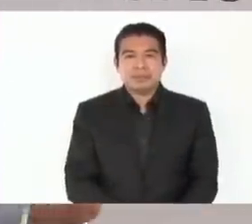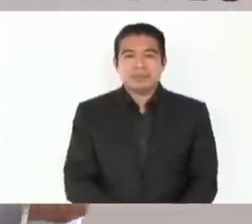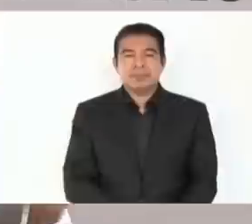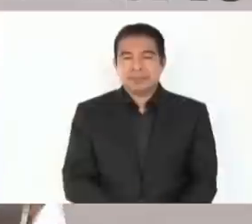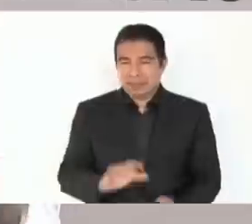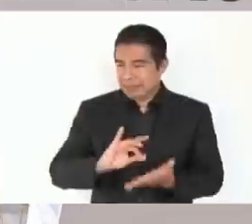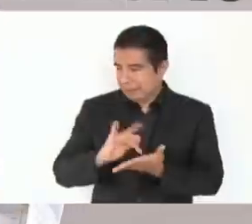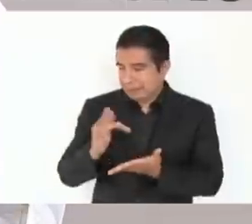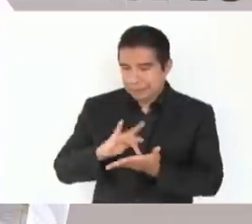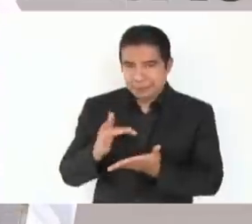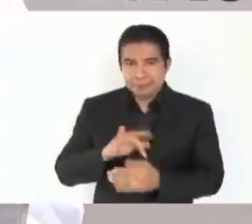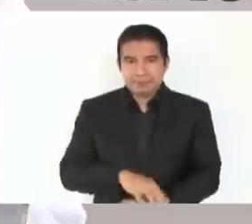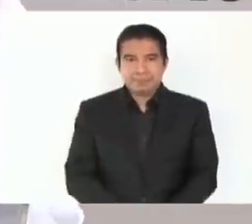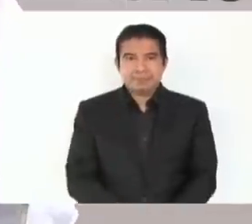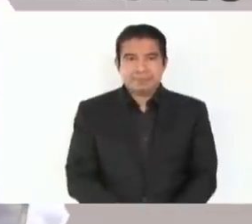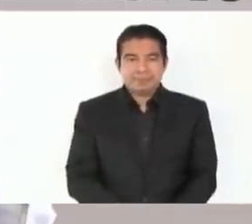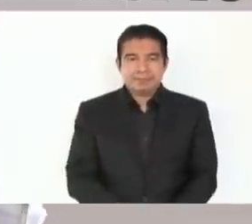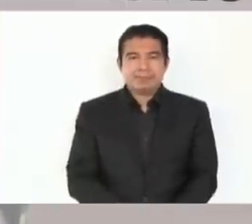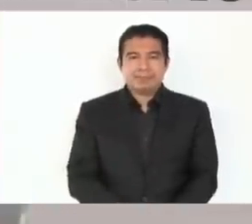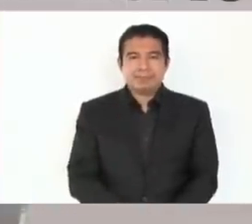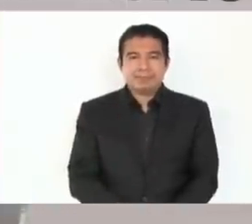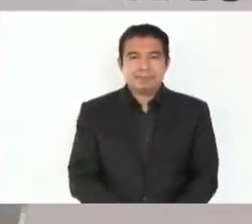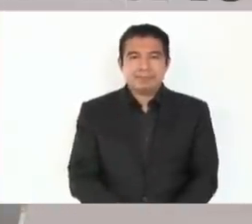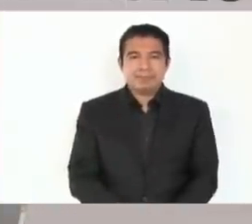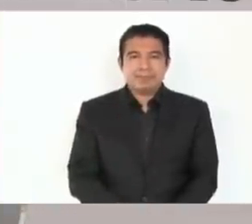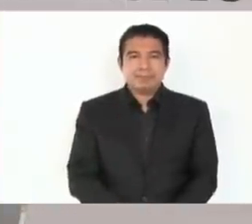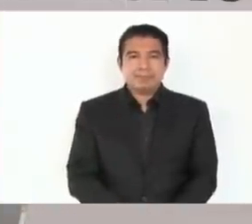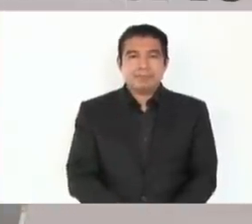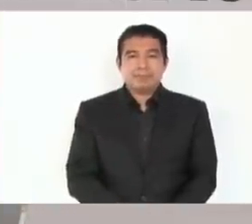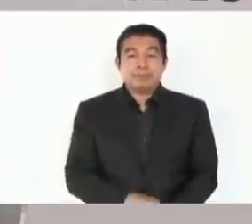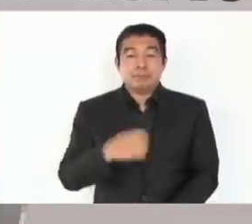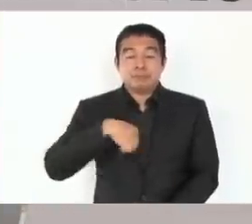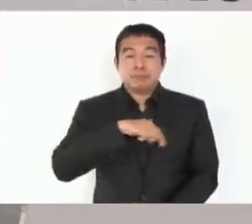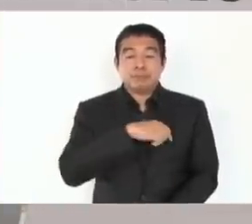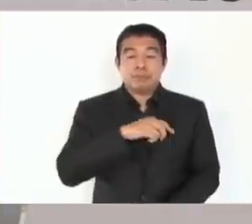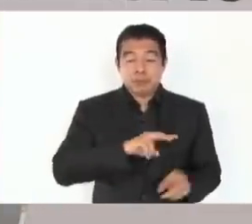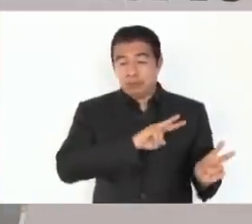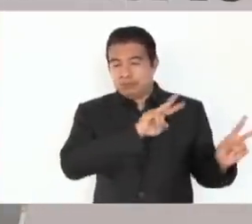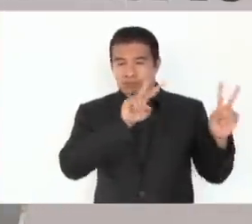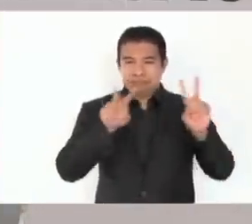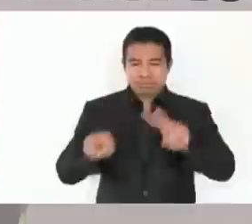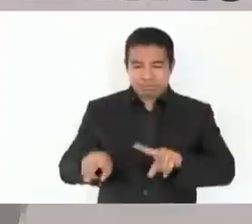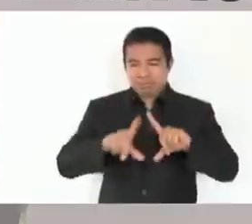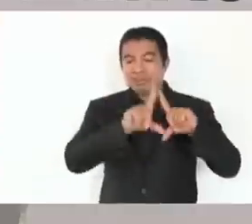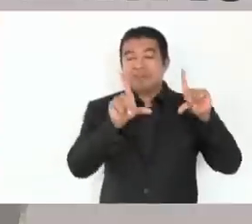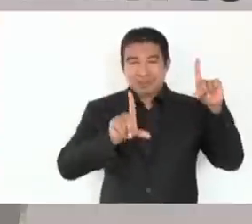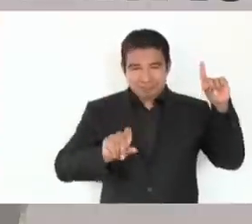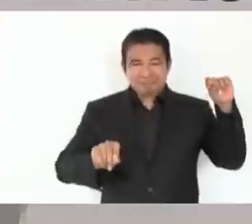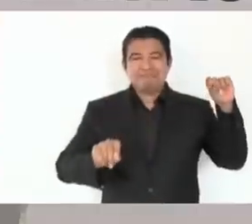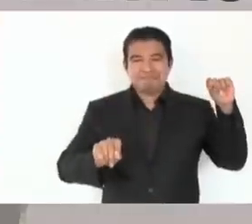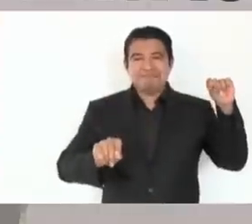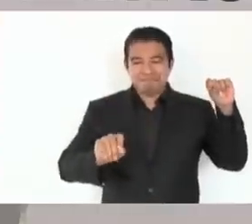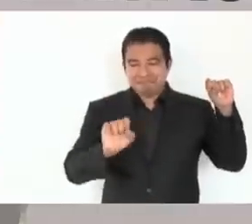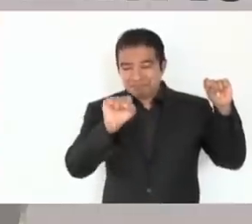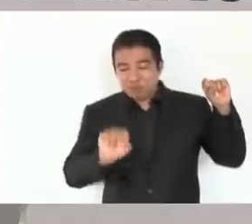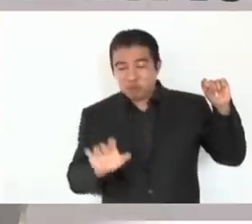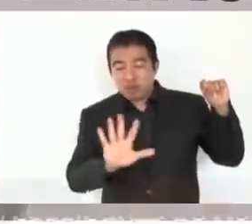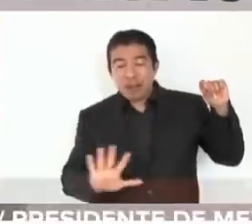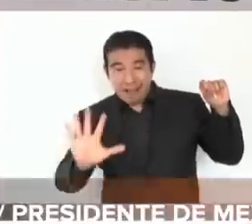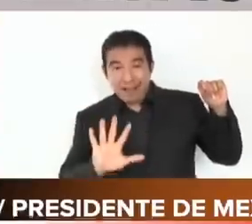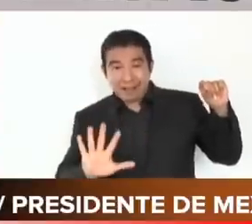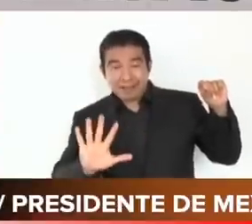Gracias. De voltear a ver al sureste. No quiere